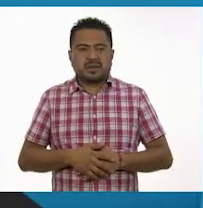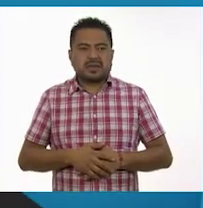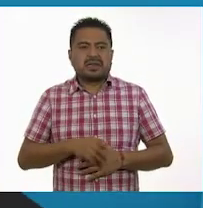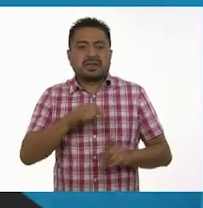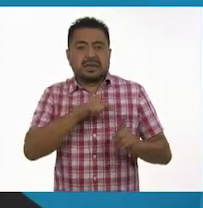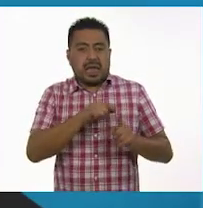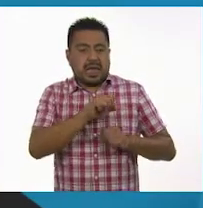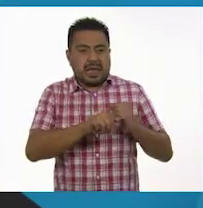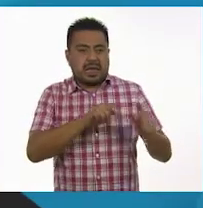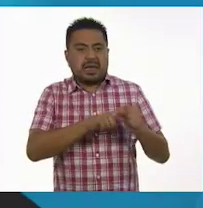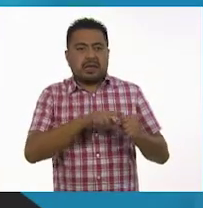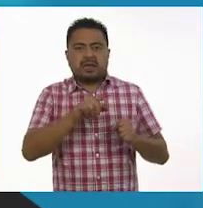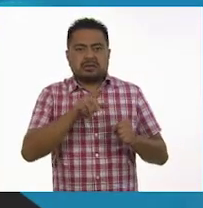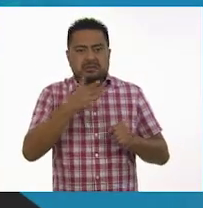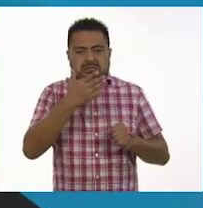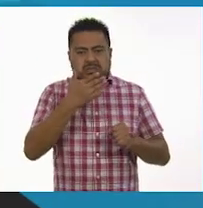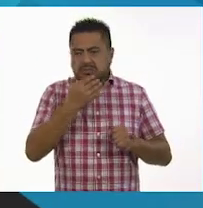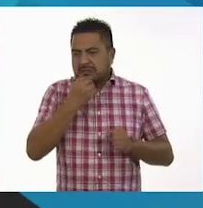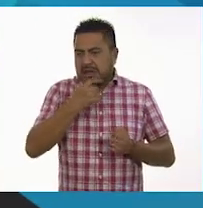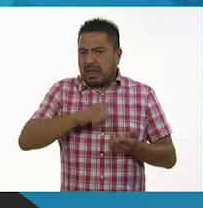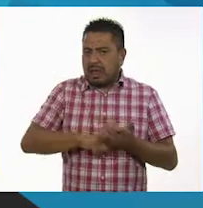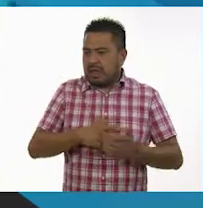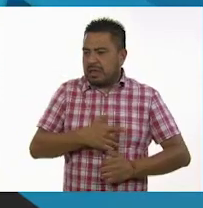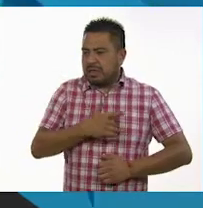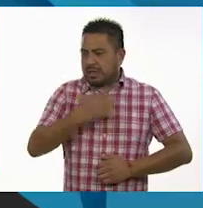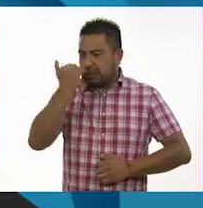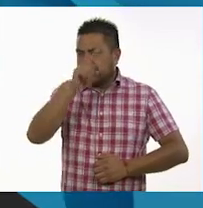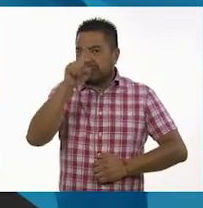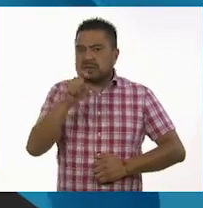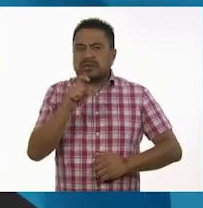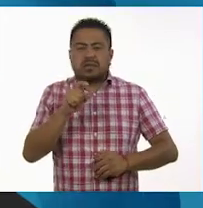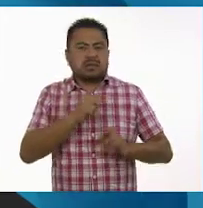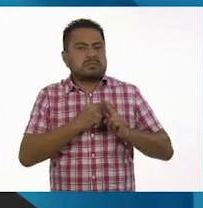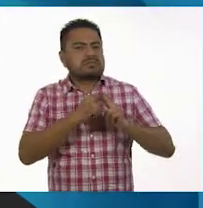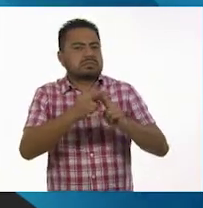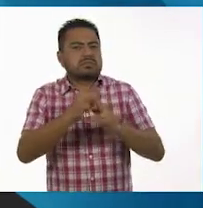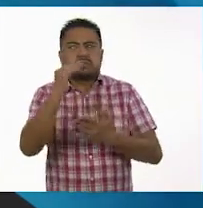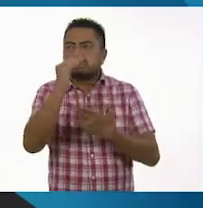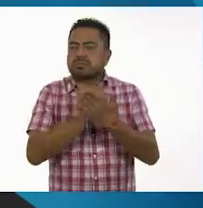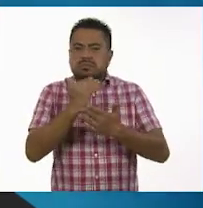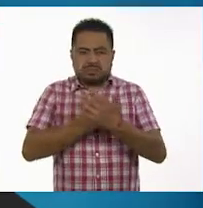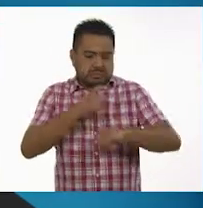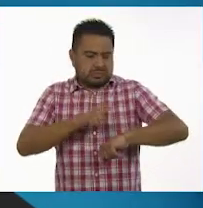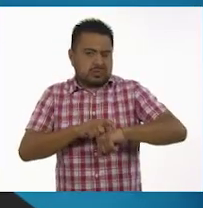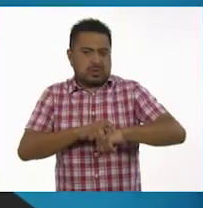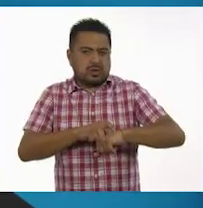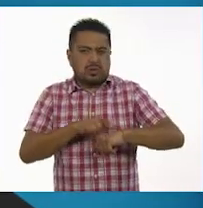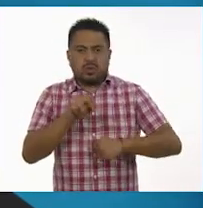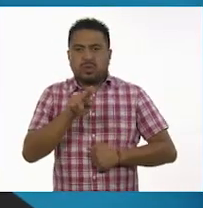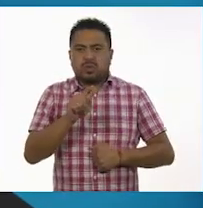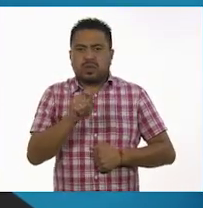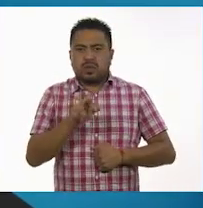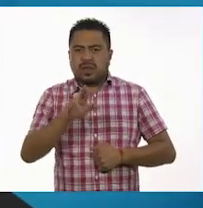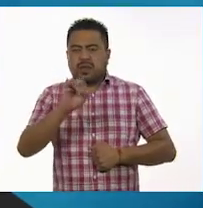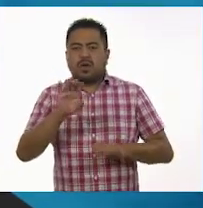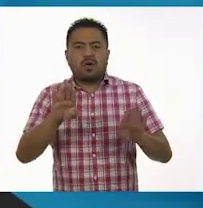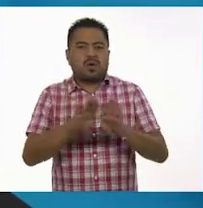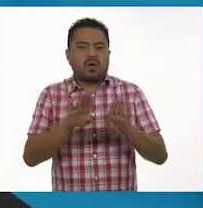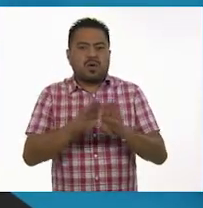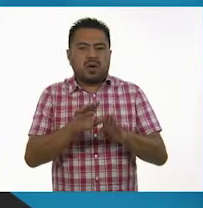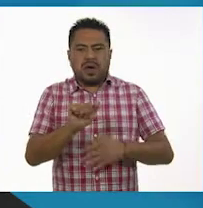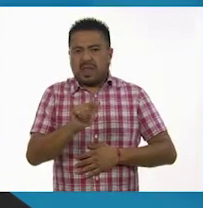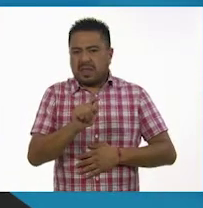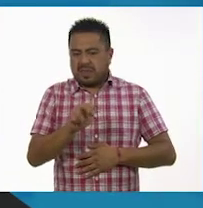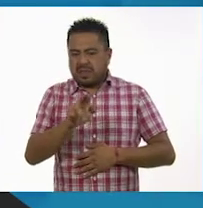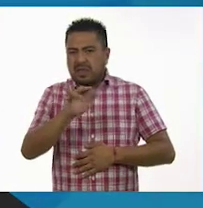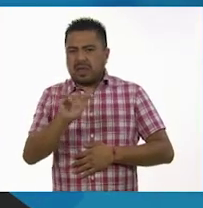marsupiales no se forma una placenta y la cría permanece poco tiempo en el útero. Como la cría